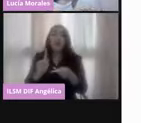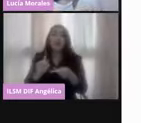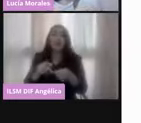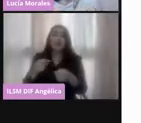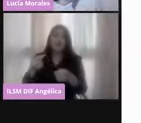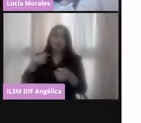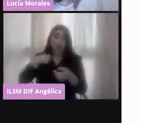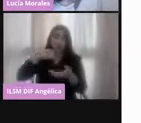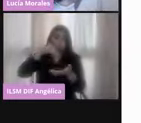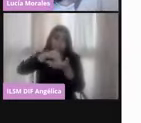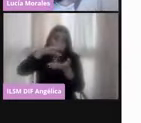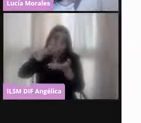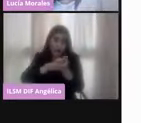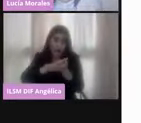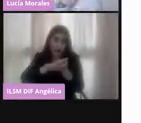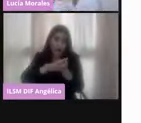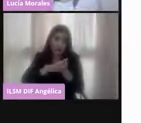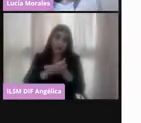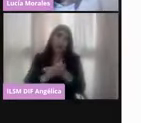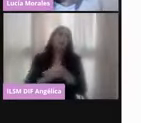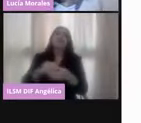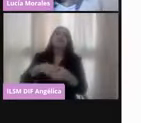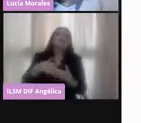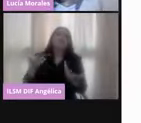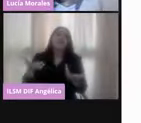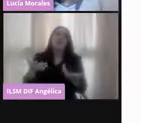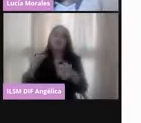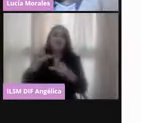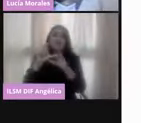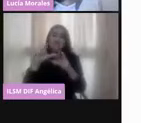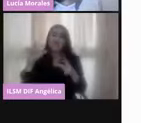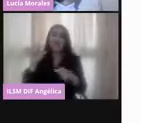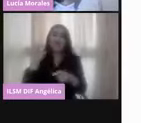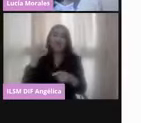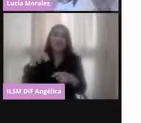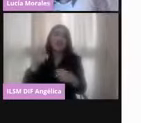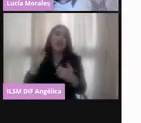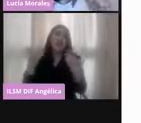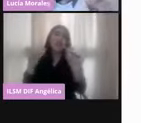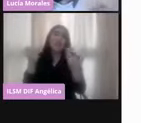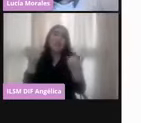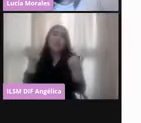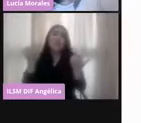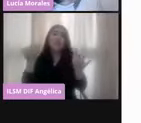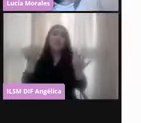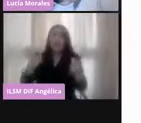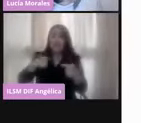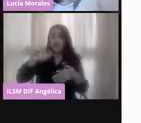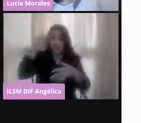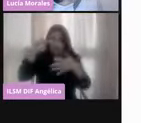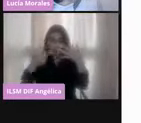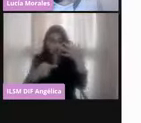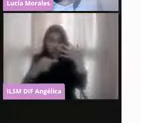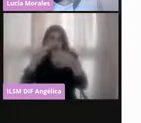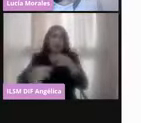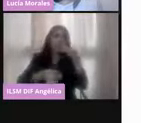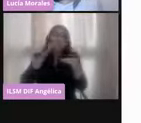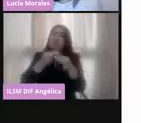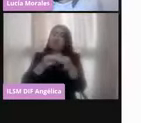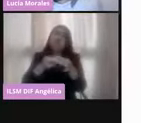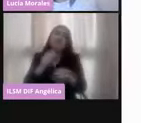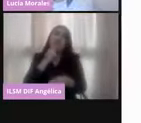registrada en el registro federal de electores, en consecuencia no cuento con mi credencial para votar, entonces no cumplo con todos los requisitos que me sirven.